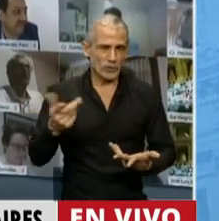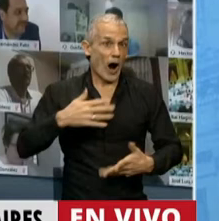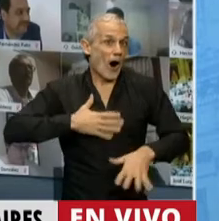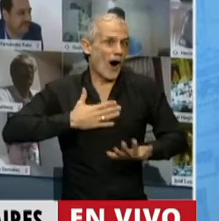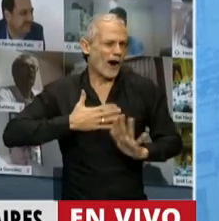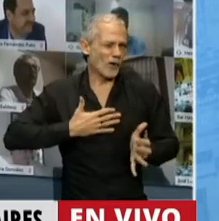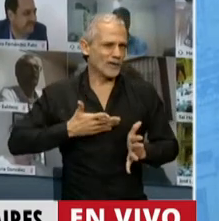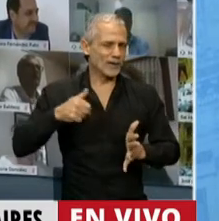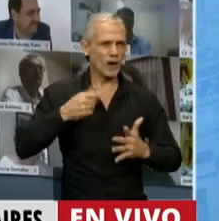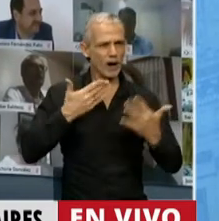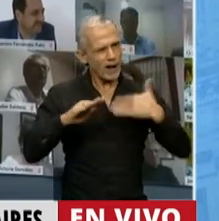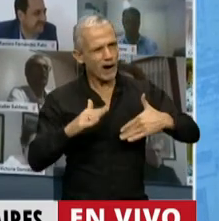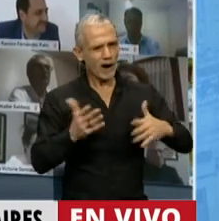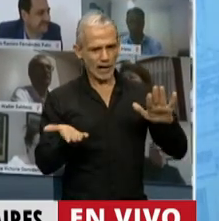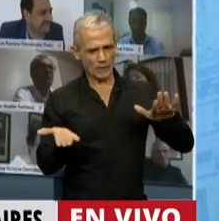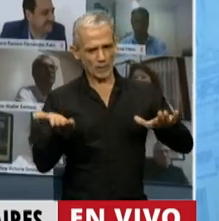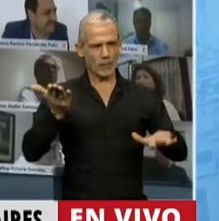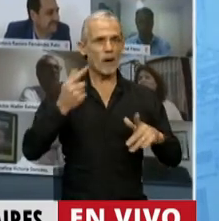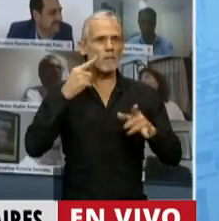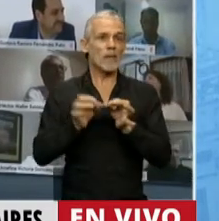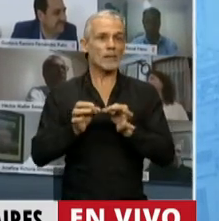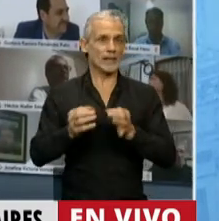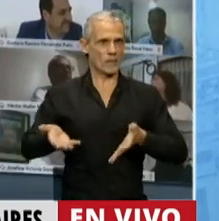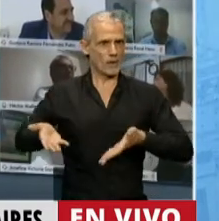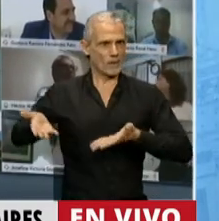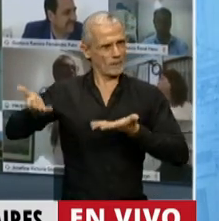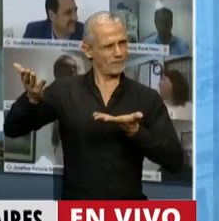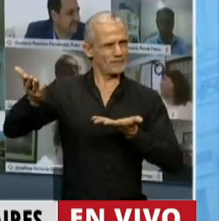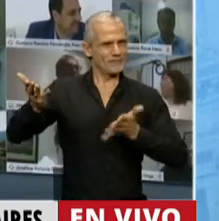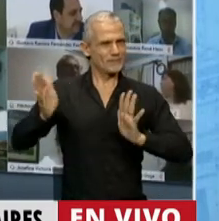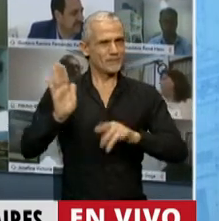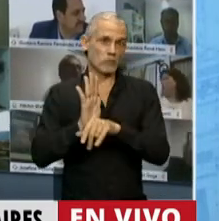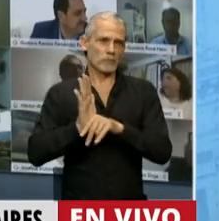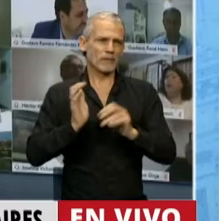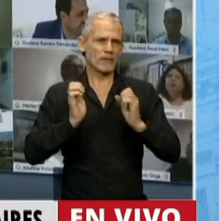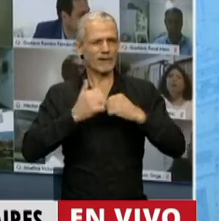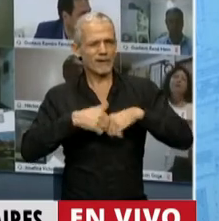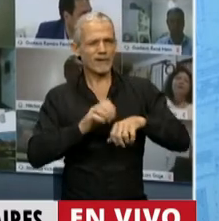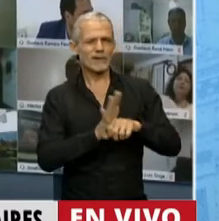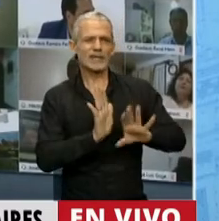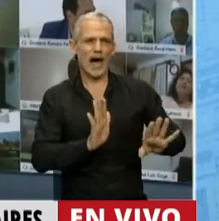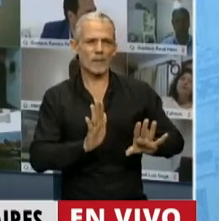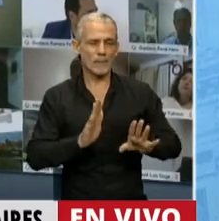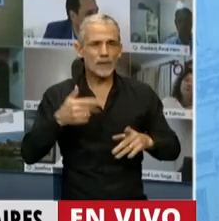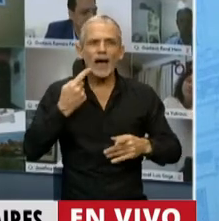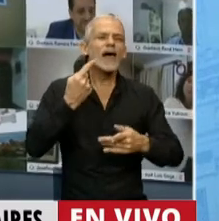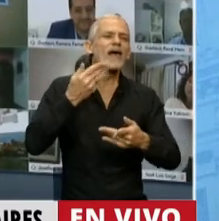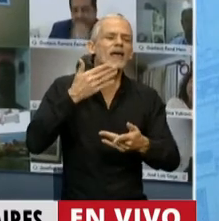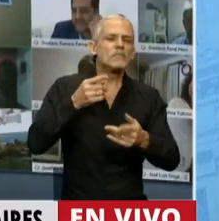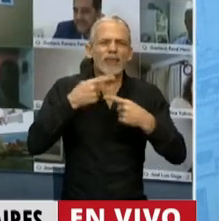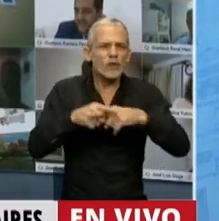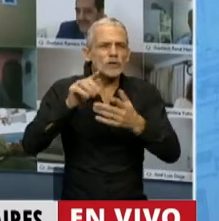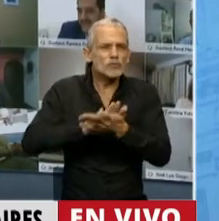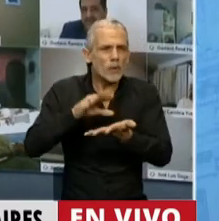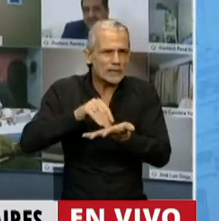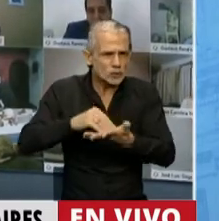contentos. Entonces, esto es lo primero que quiero decir, acá no estamos discutiendo la soberanía sobre Malvinas, lo dijo